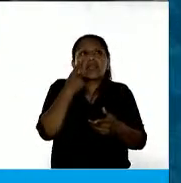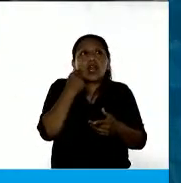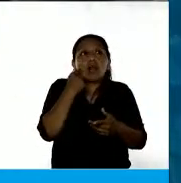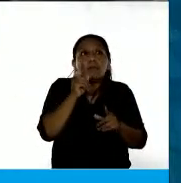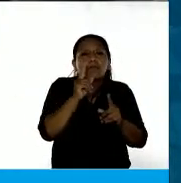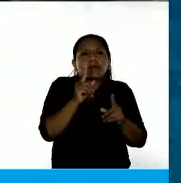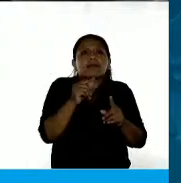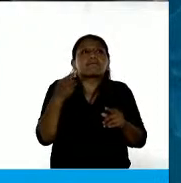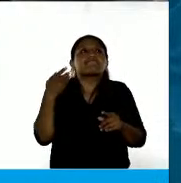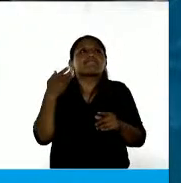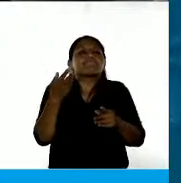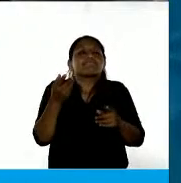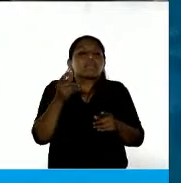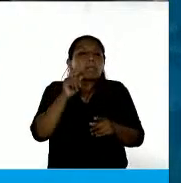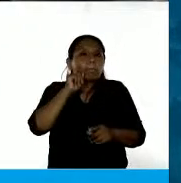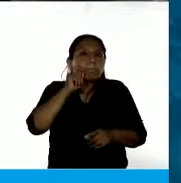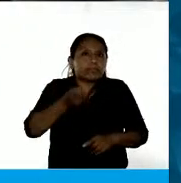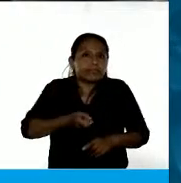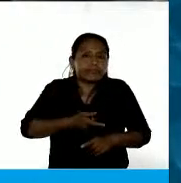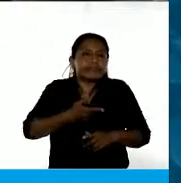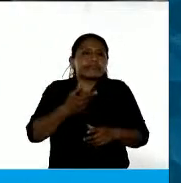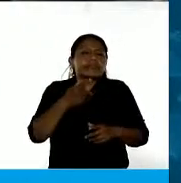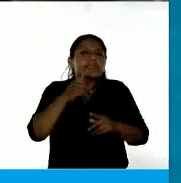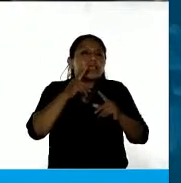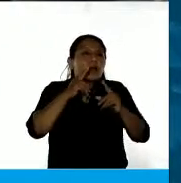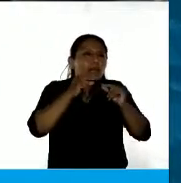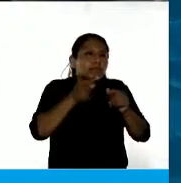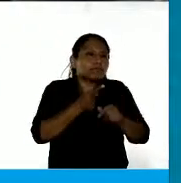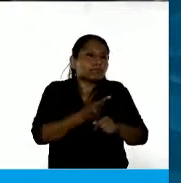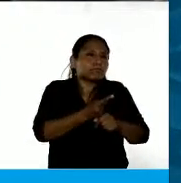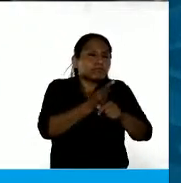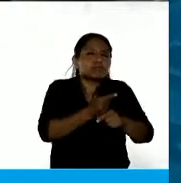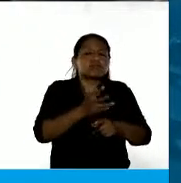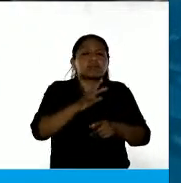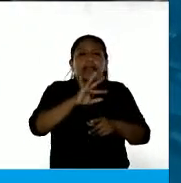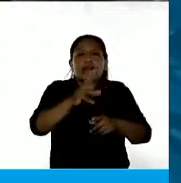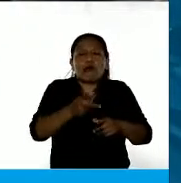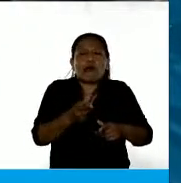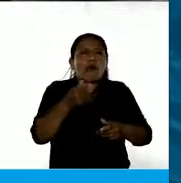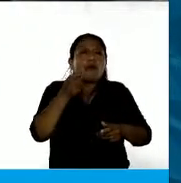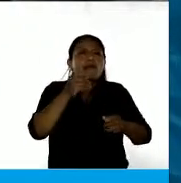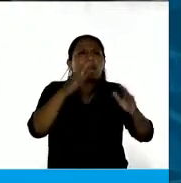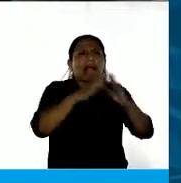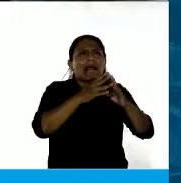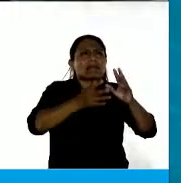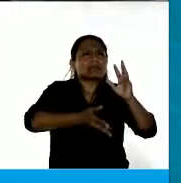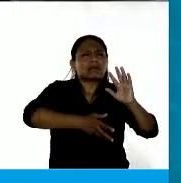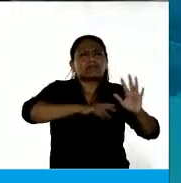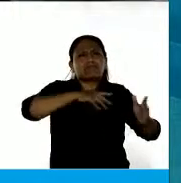va y la insulta, le roba las cosas, le rompe la casa.